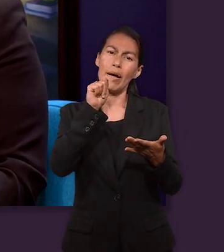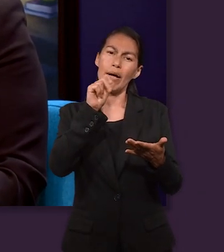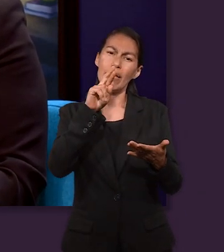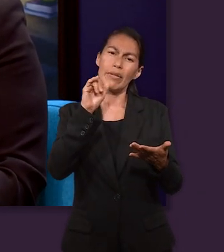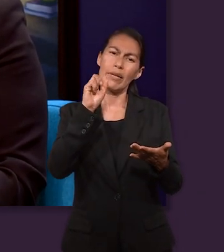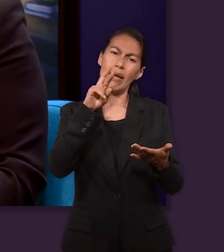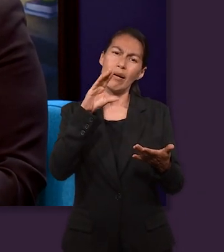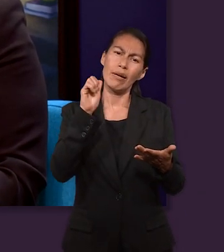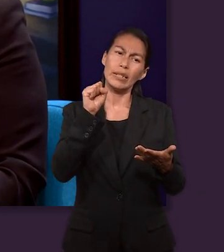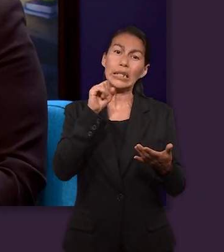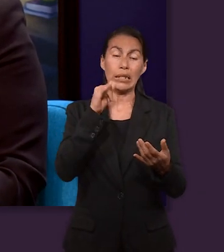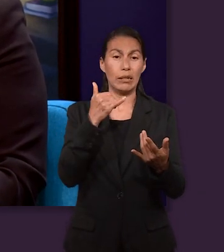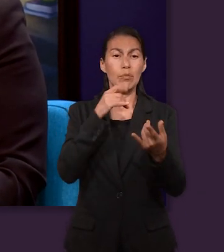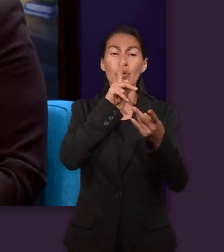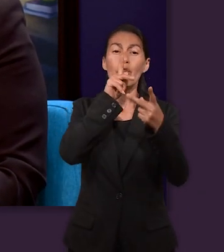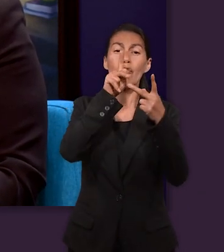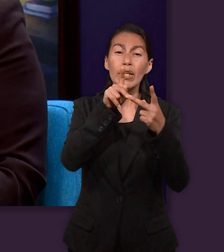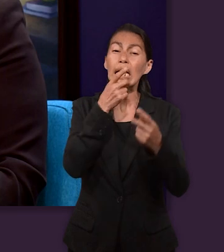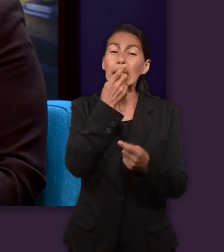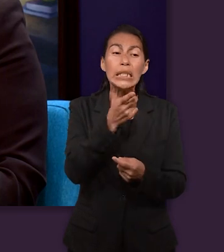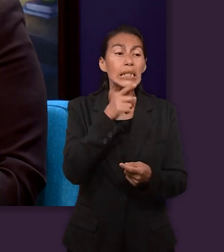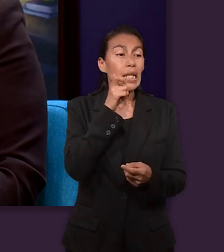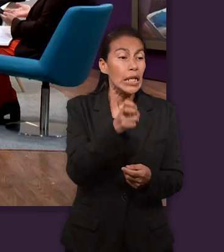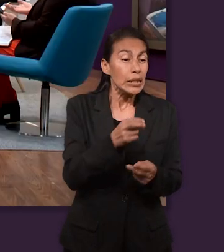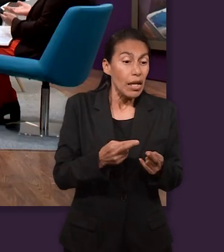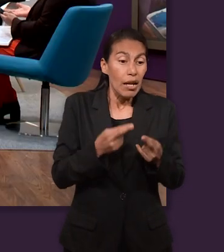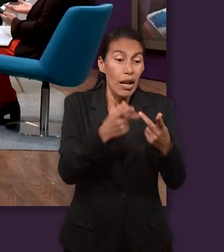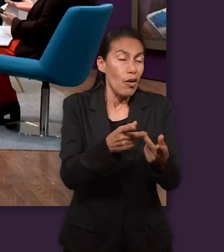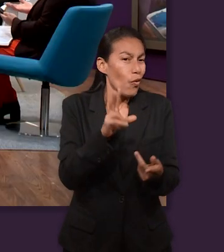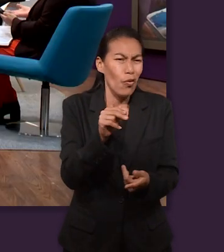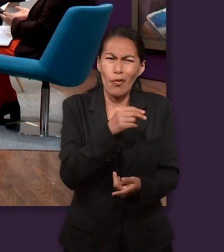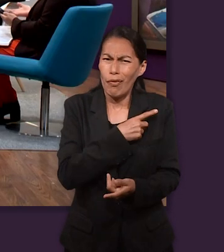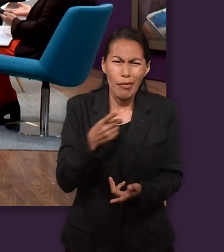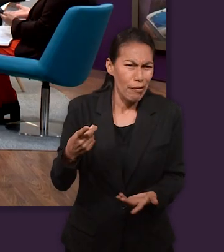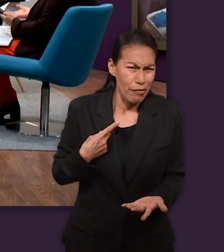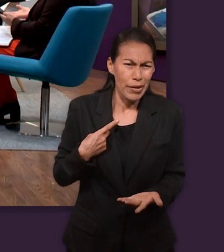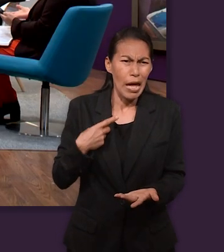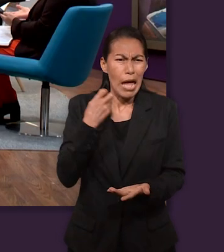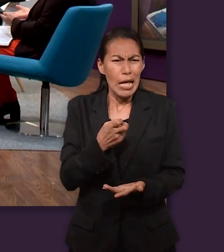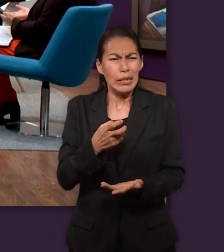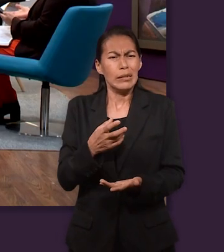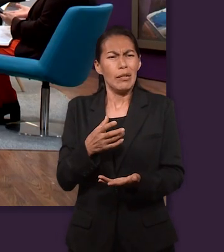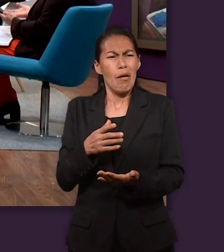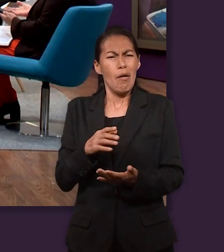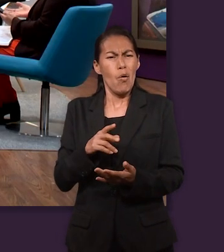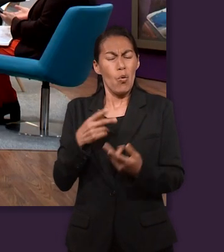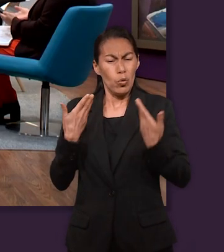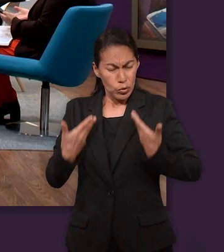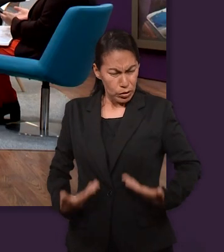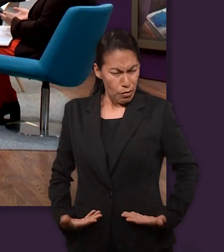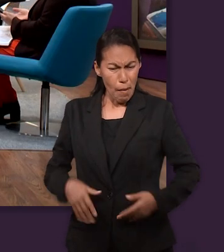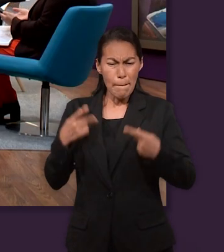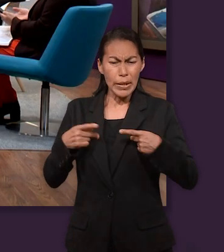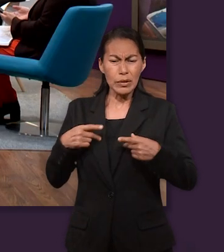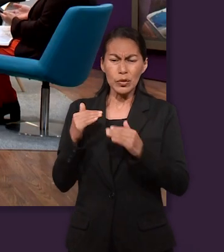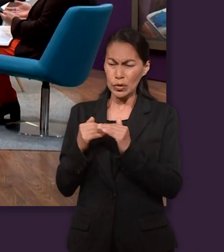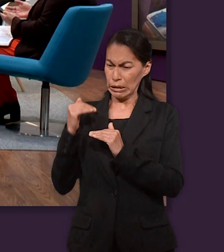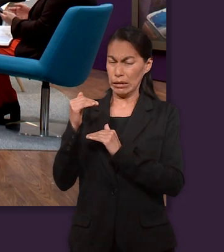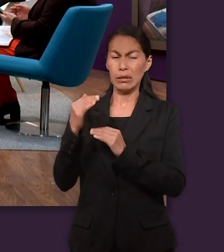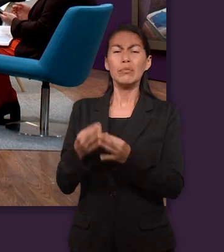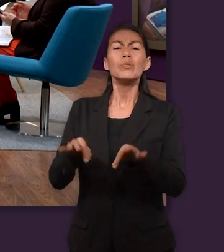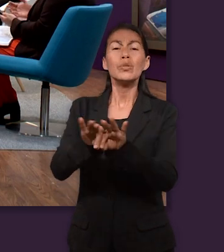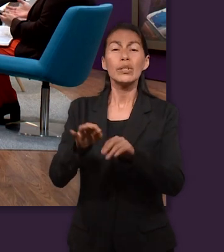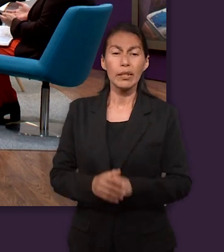Dice, el imprudente regalo que Jacob hizo a José de una costosa túnica, como la que usaban las